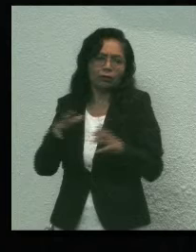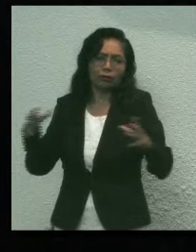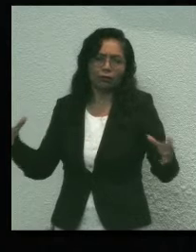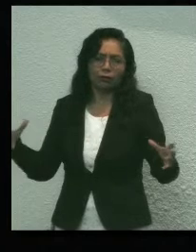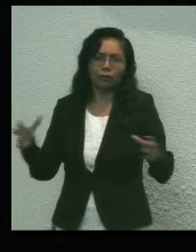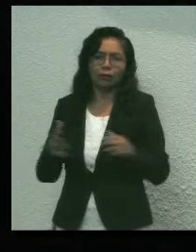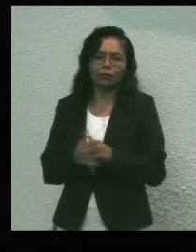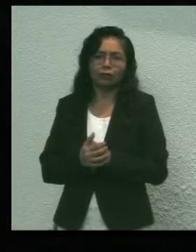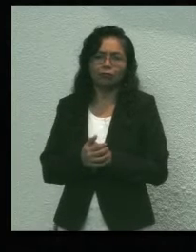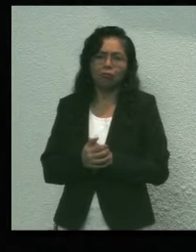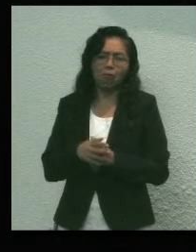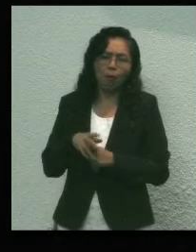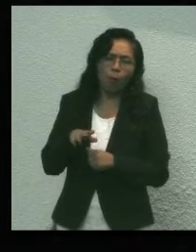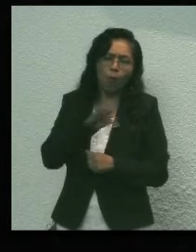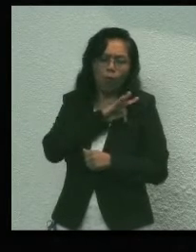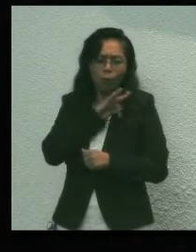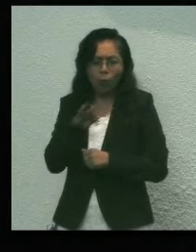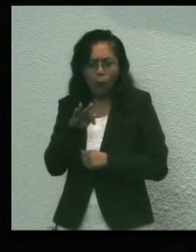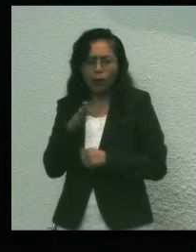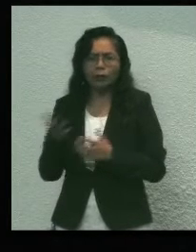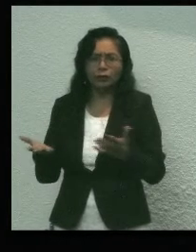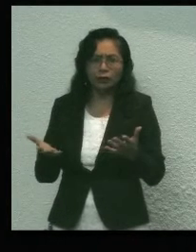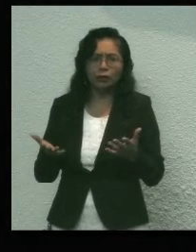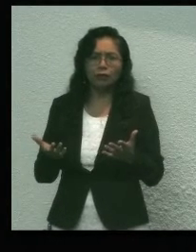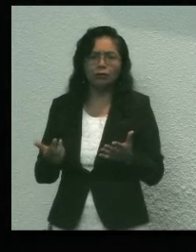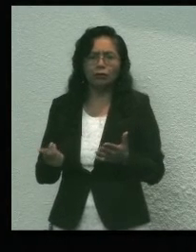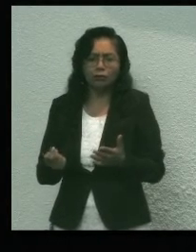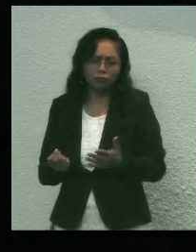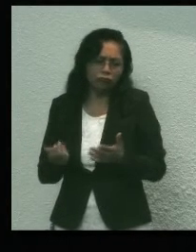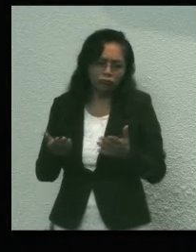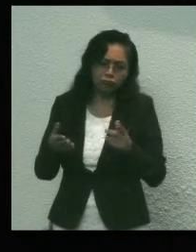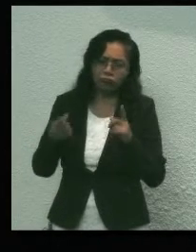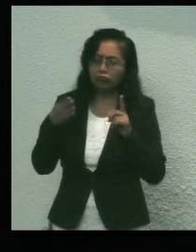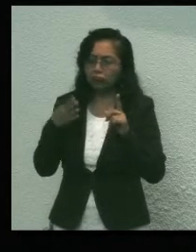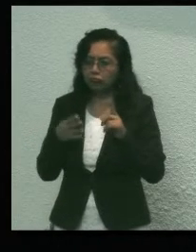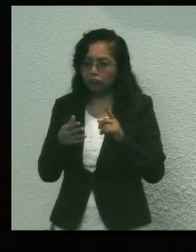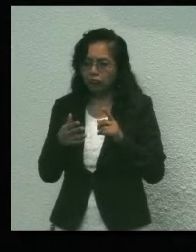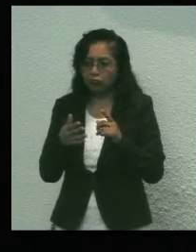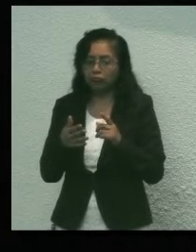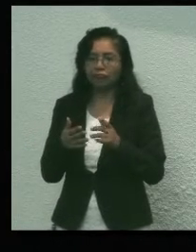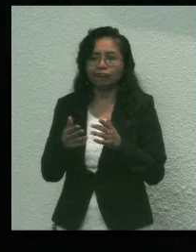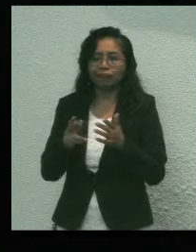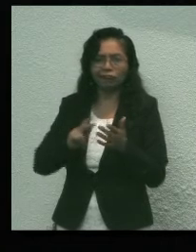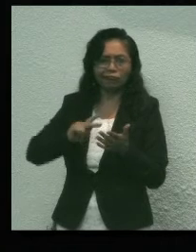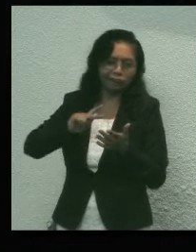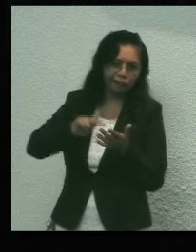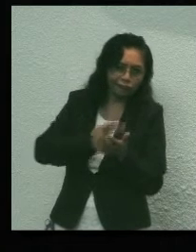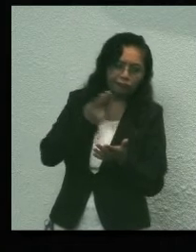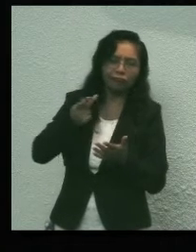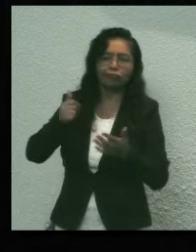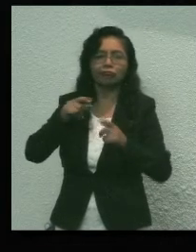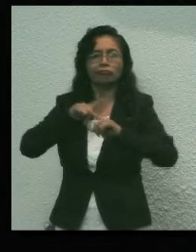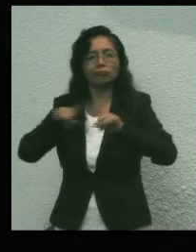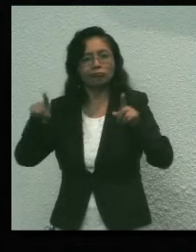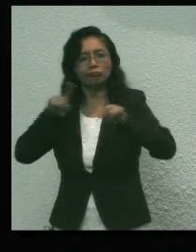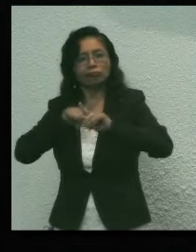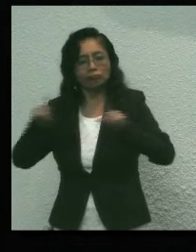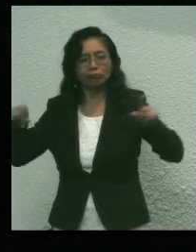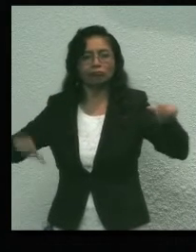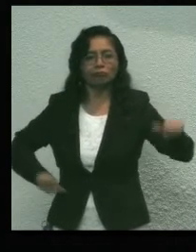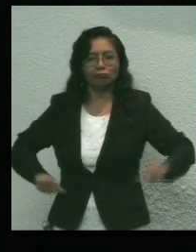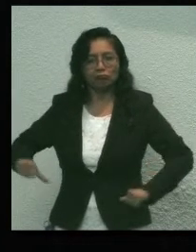hombre pueden ser enfrentadas con relativo éxito y la reactivación de la actividad